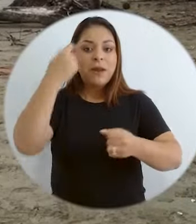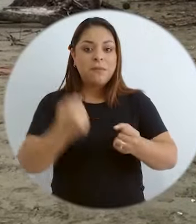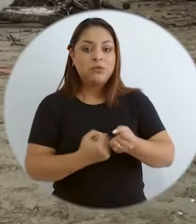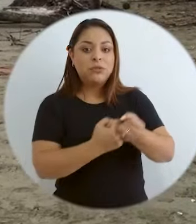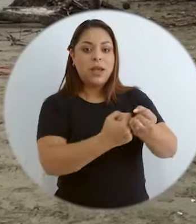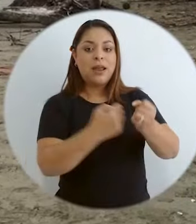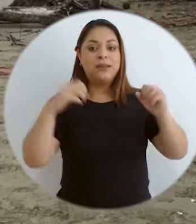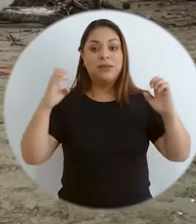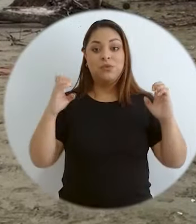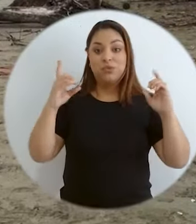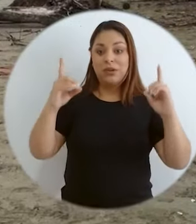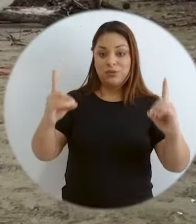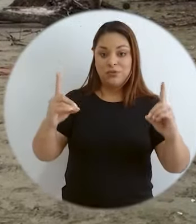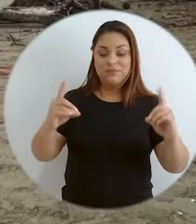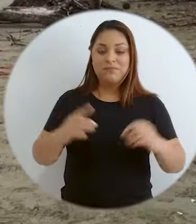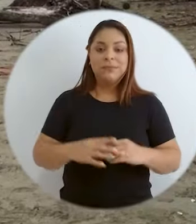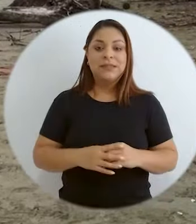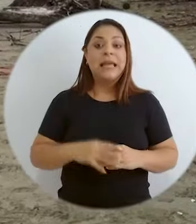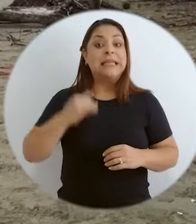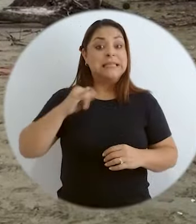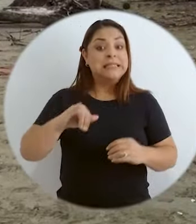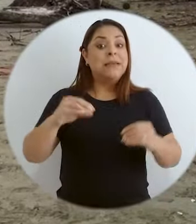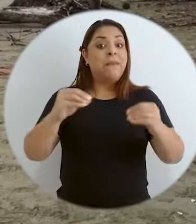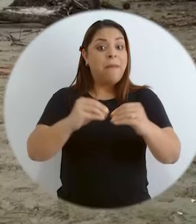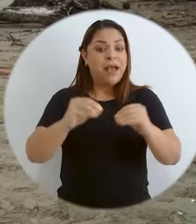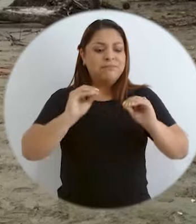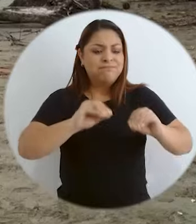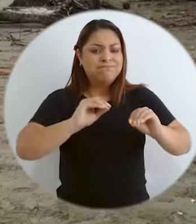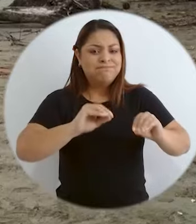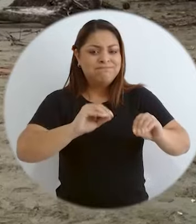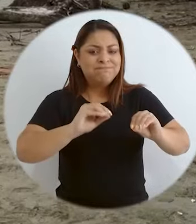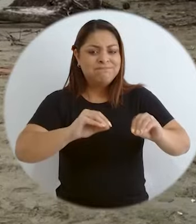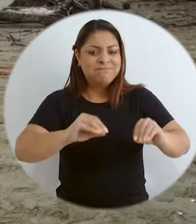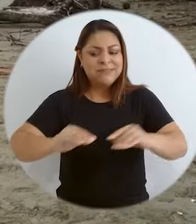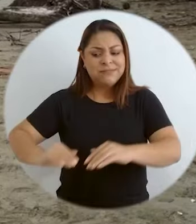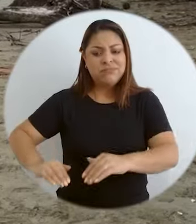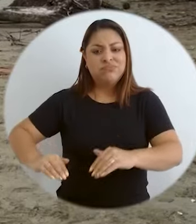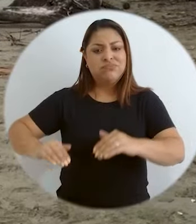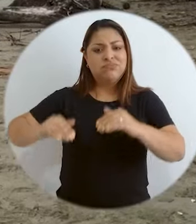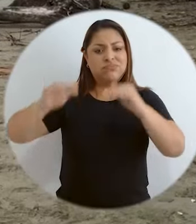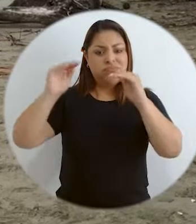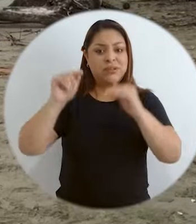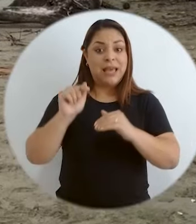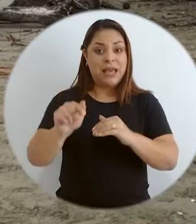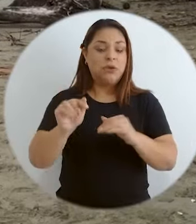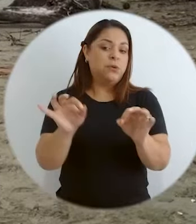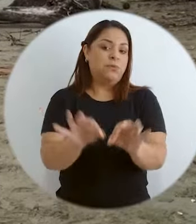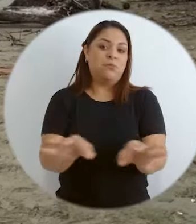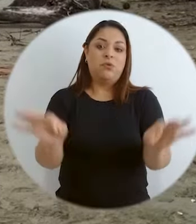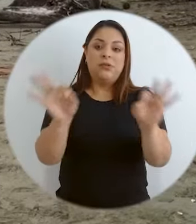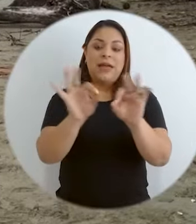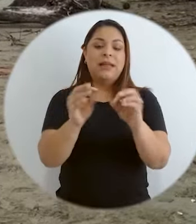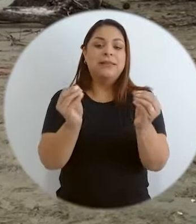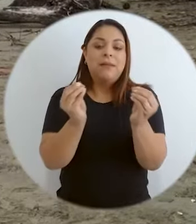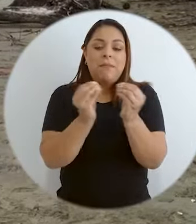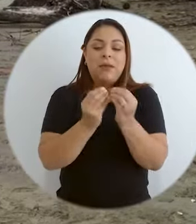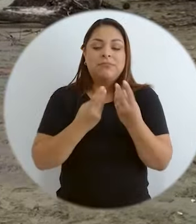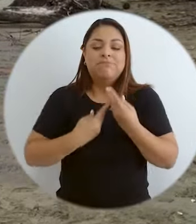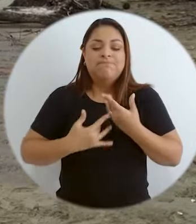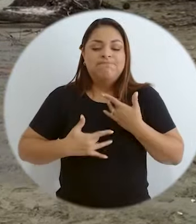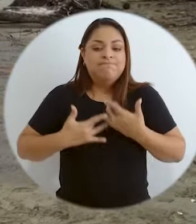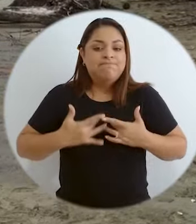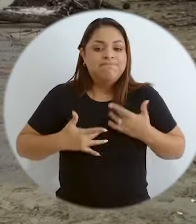esfuerzo importante hacia la educación. Entre más educados estén nuestros niños y niñas,